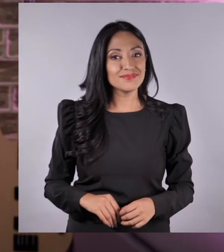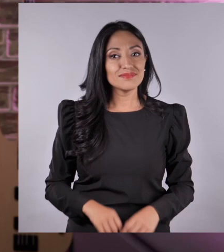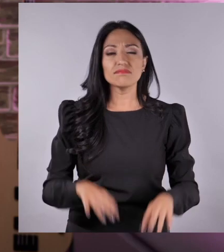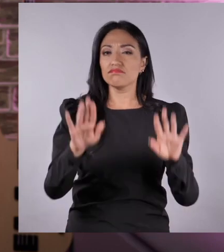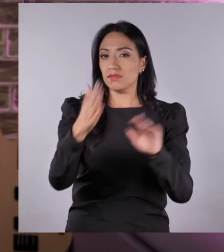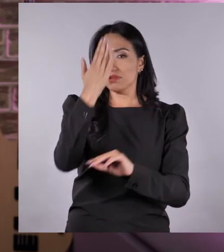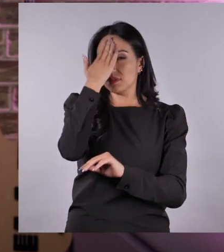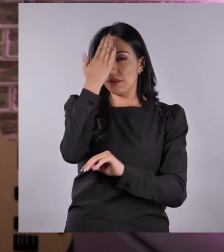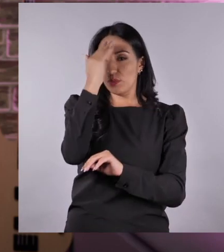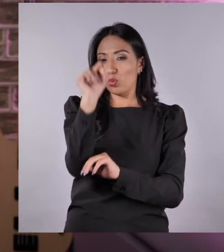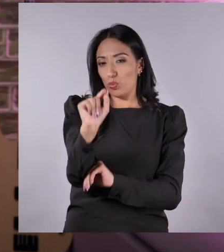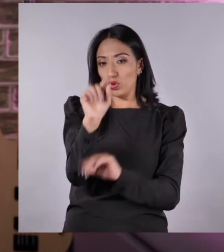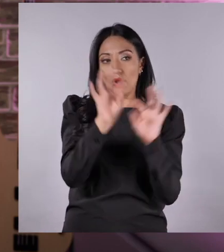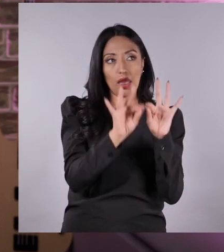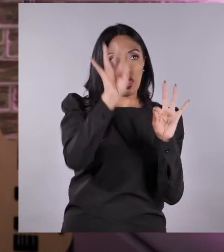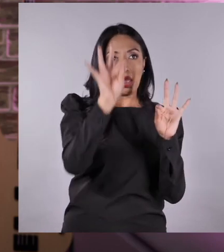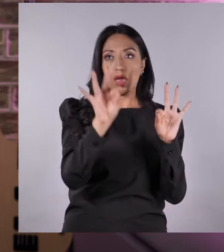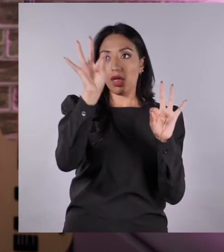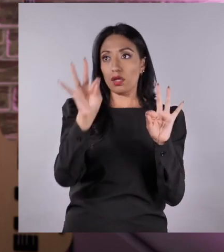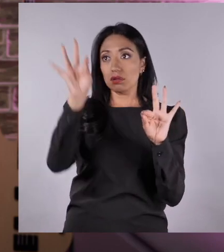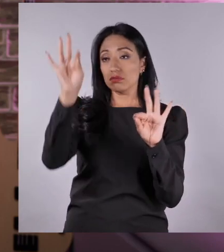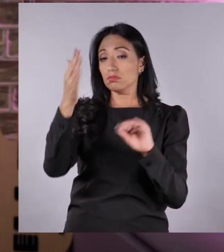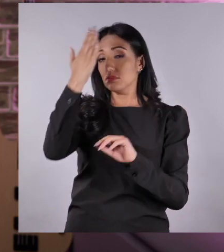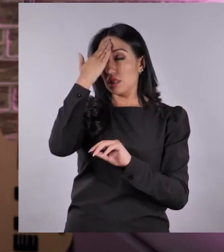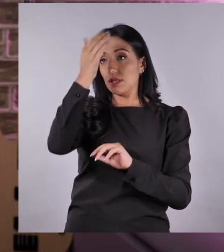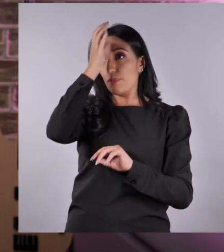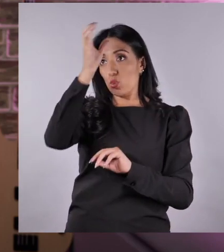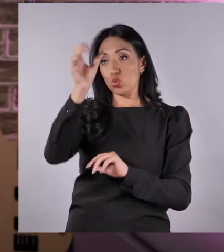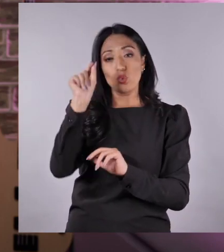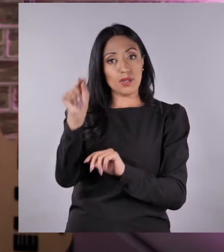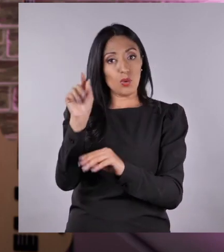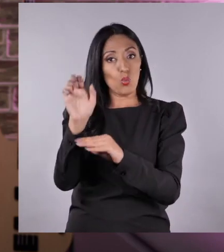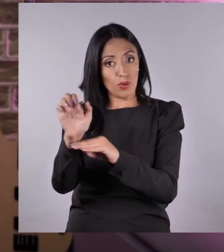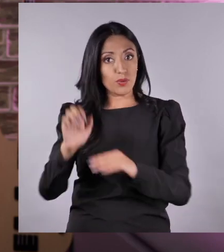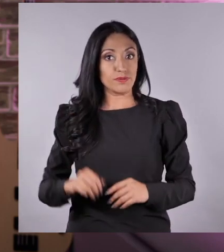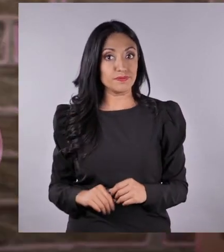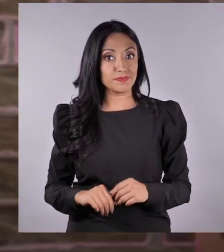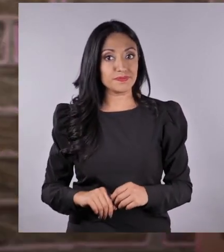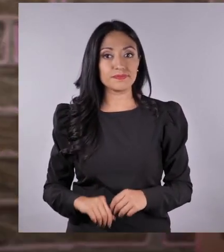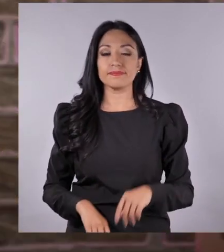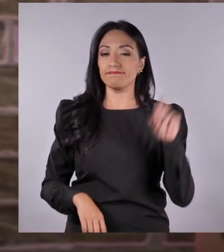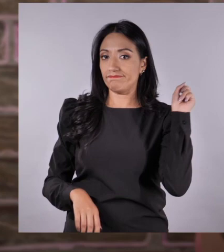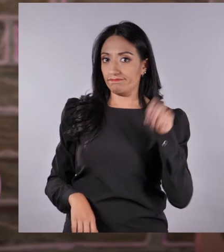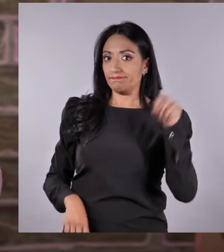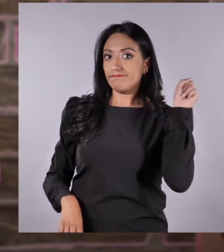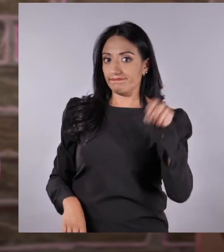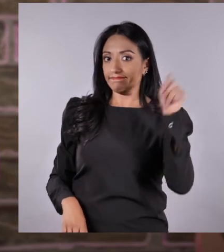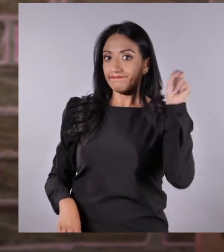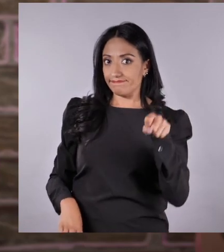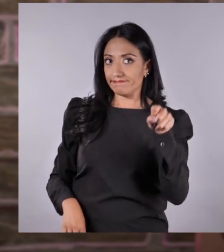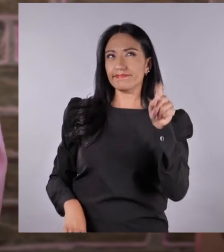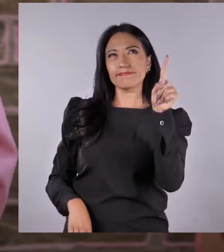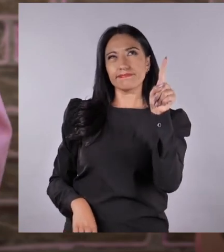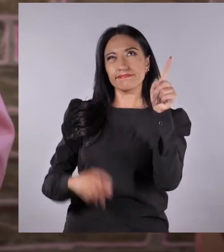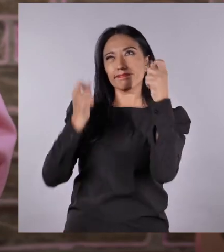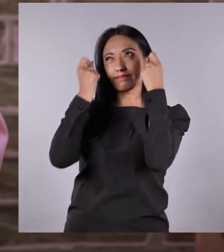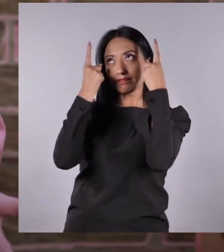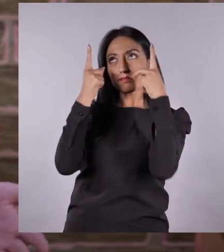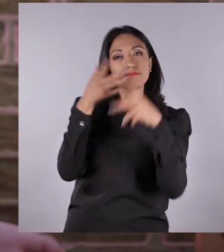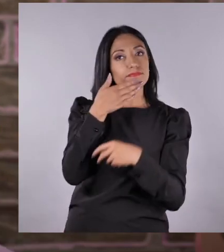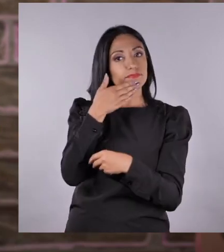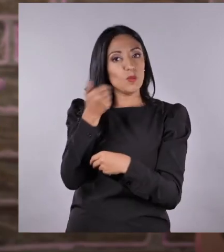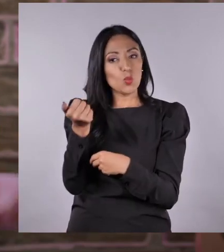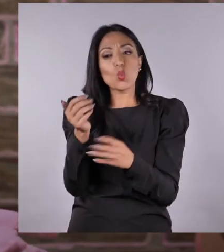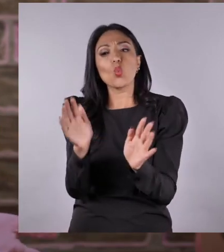Ahora ya sabemos un poquito más sobre el porqué de la diversidad cultural del Ecuador. Sí, es cierto. Y me parece que para